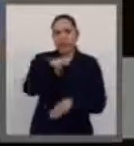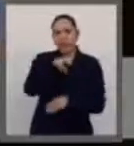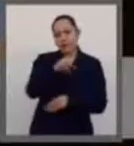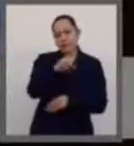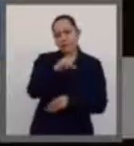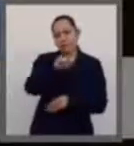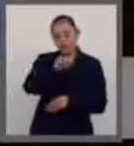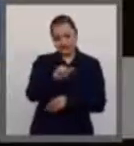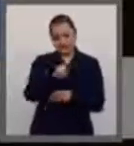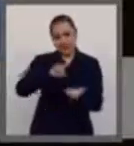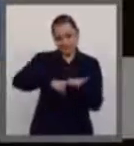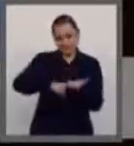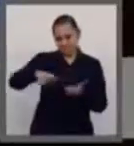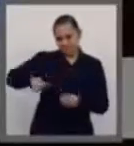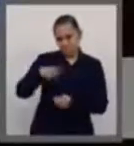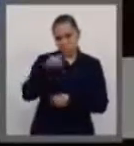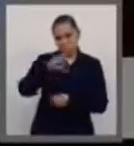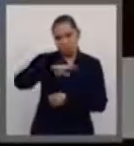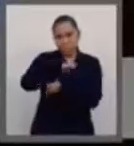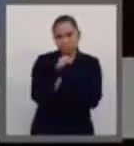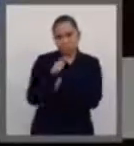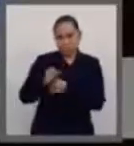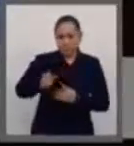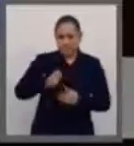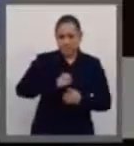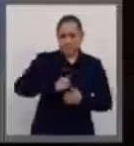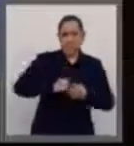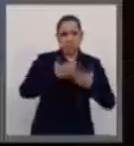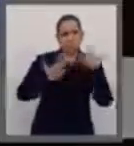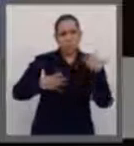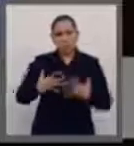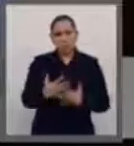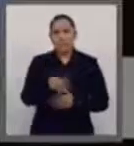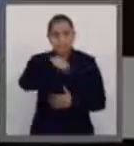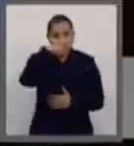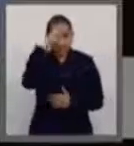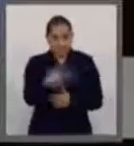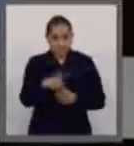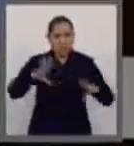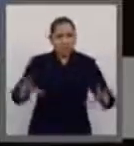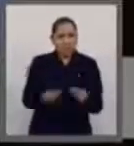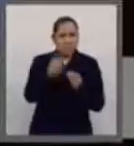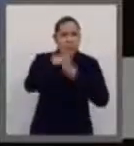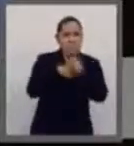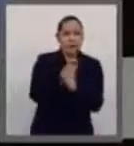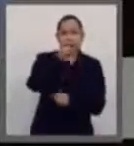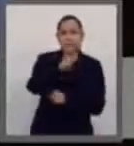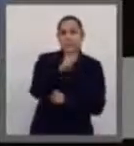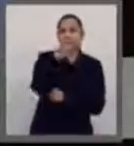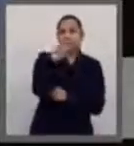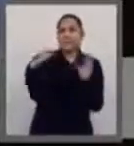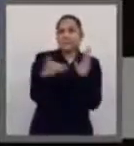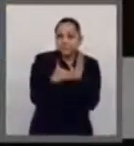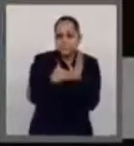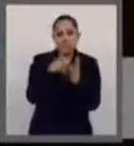En México, cada año se diagnostican 23 mil casos de cáncer de